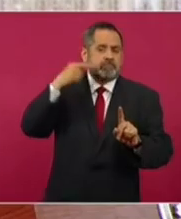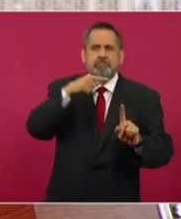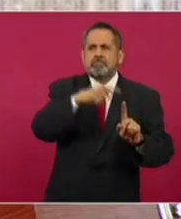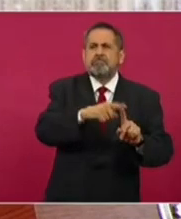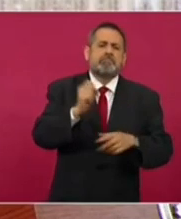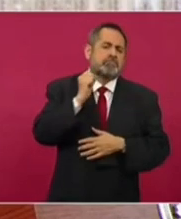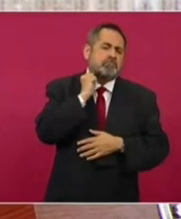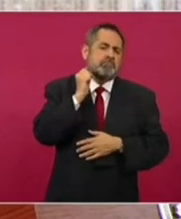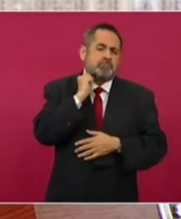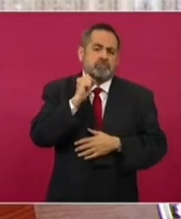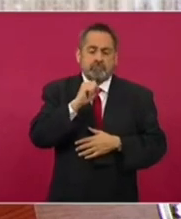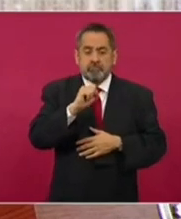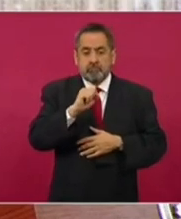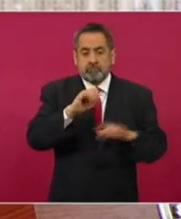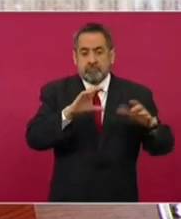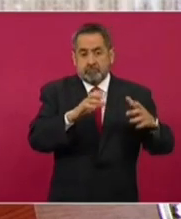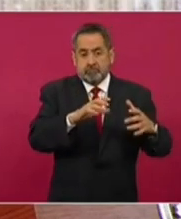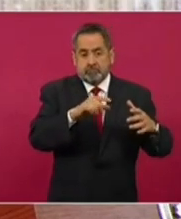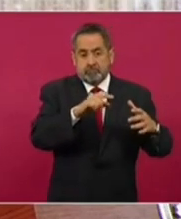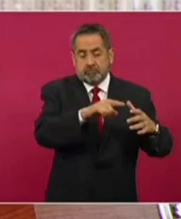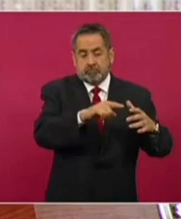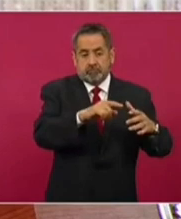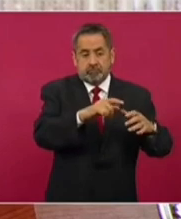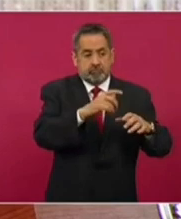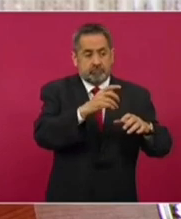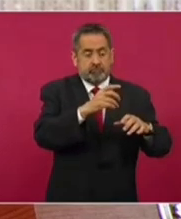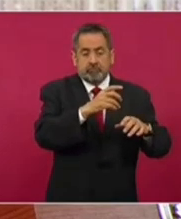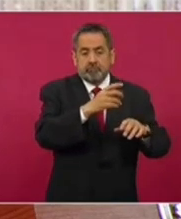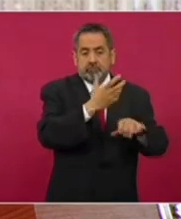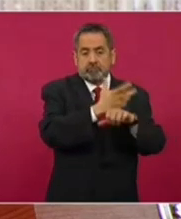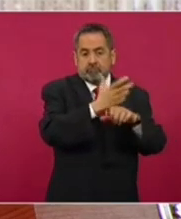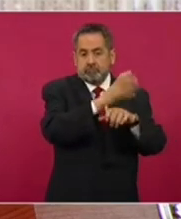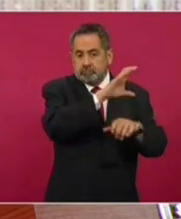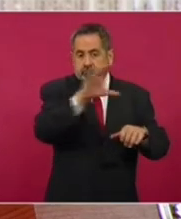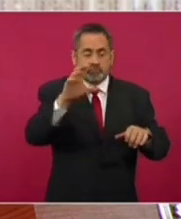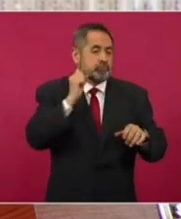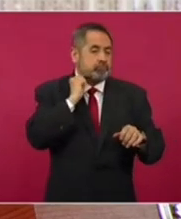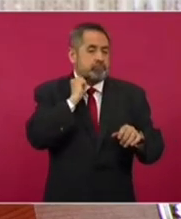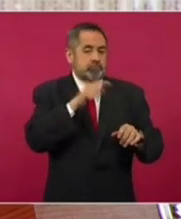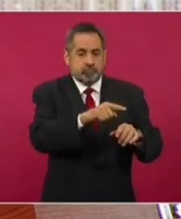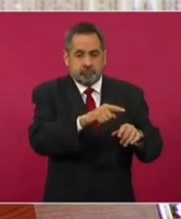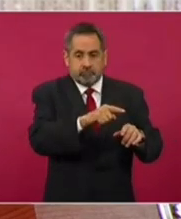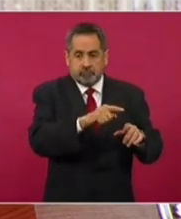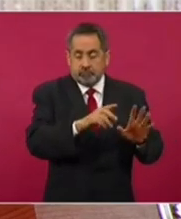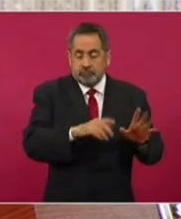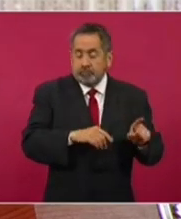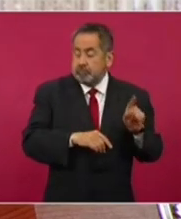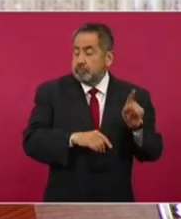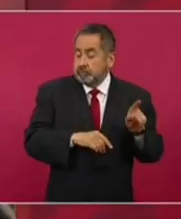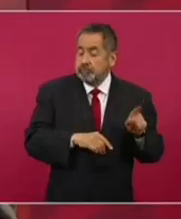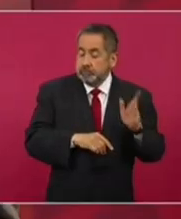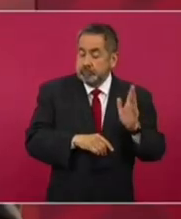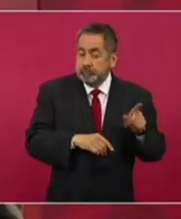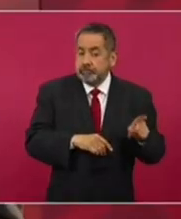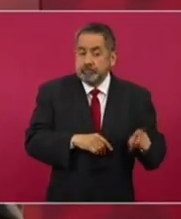senador de la República, senador de Estados Unidos.